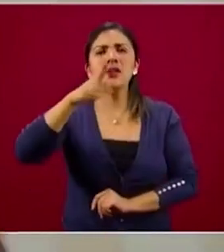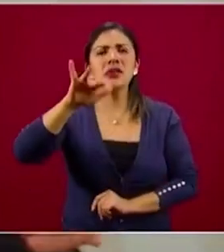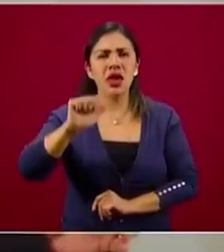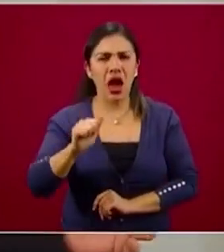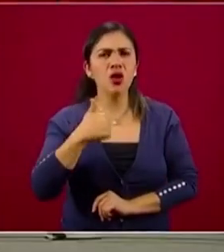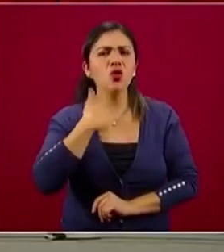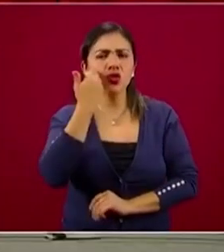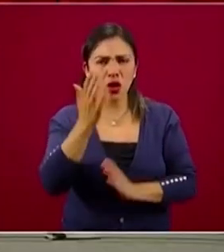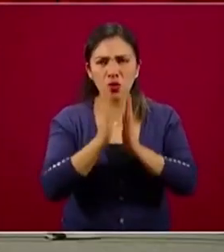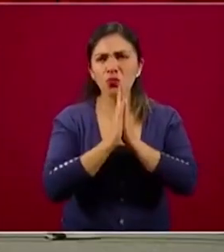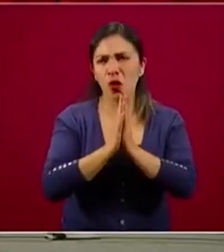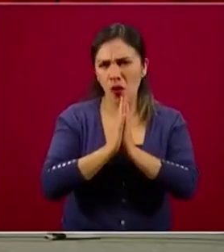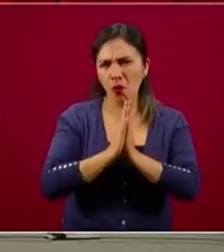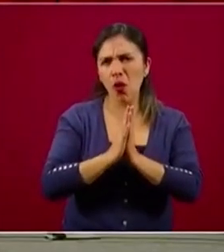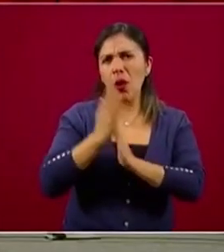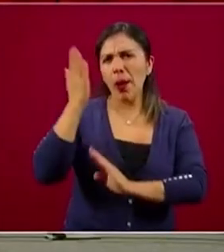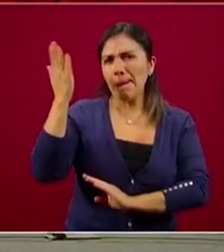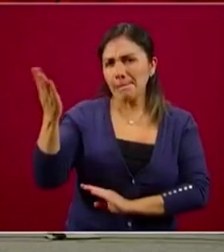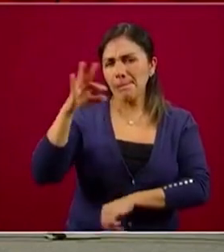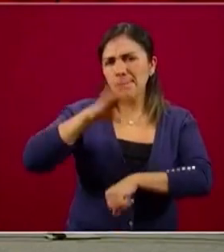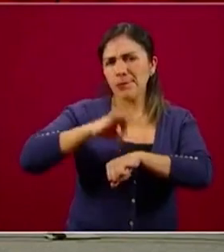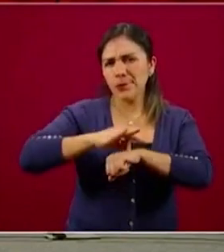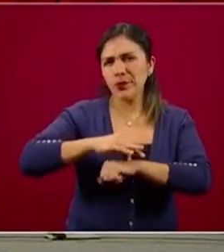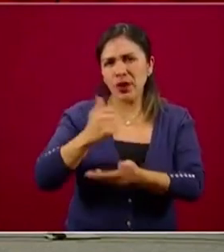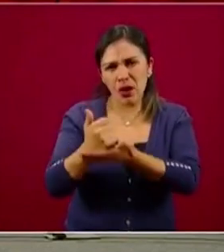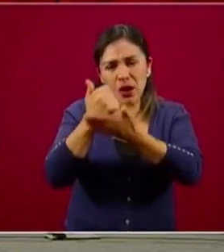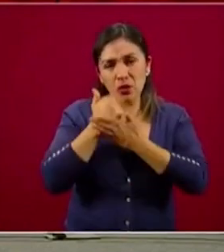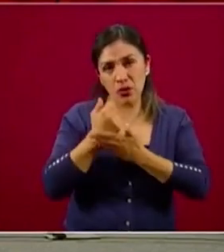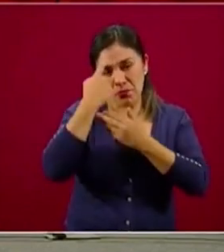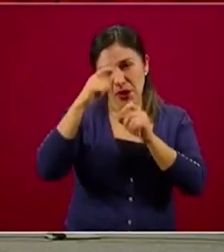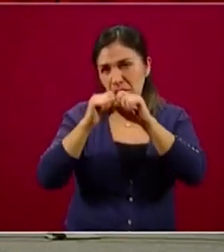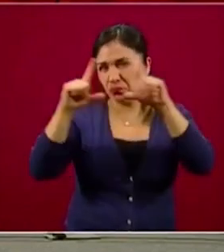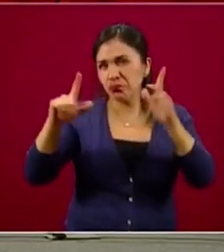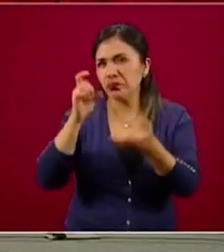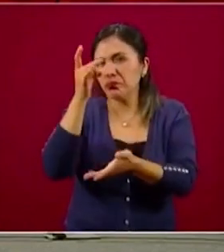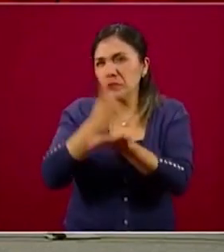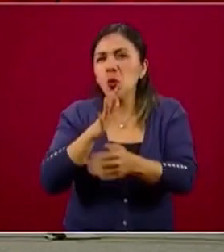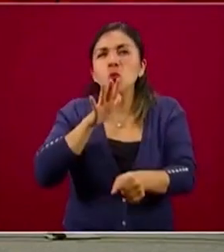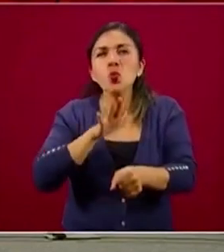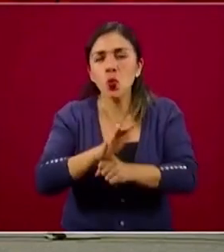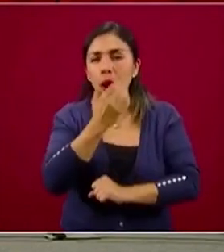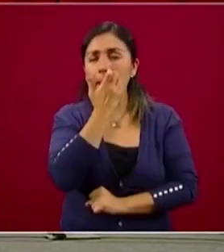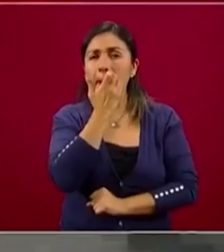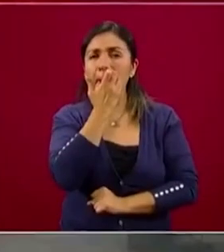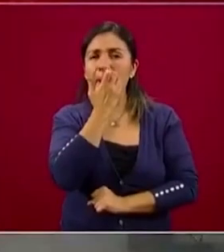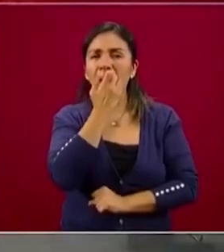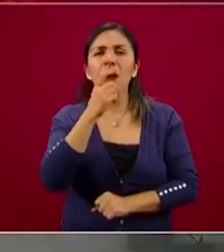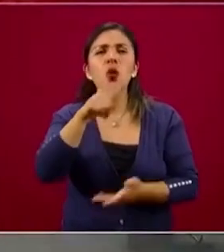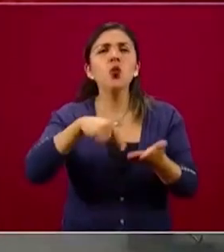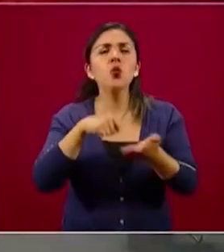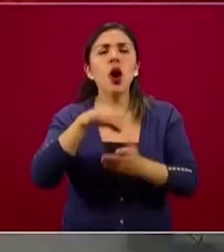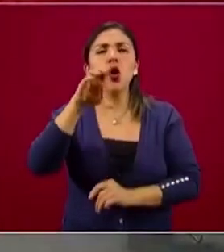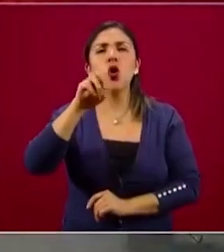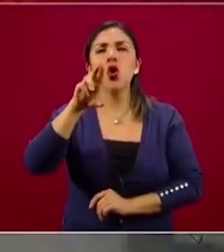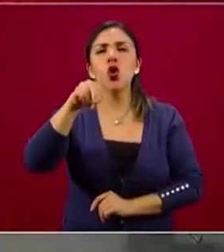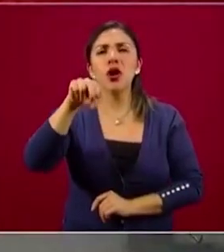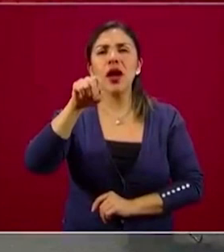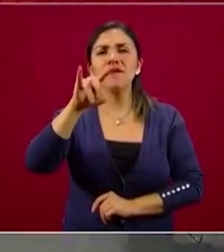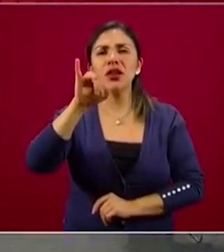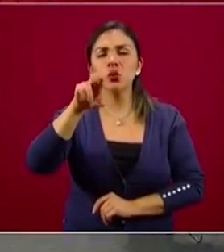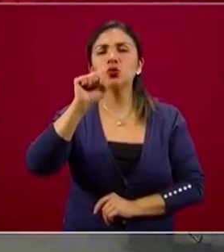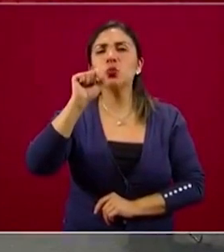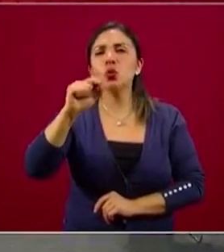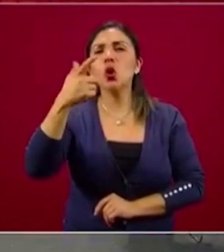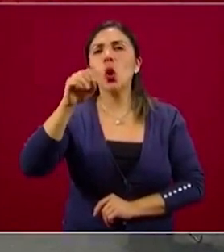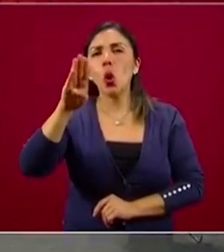me gustaría, si son tan amables, si el doctor Cortés nos ayuda a una pronta identificación, si podemos poner el sitio coronavirus.gob.mx